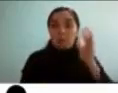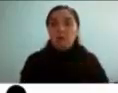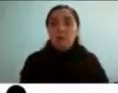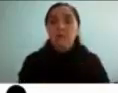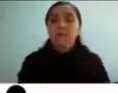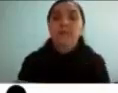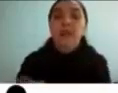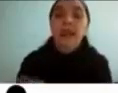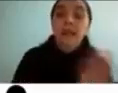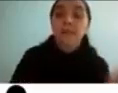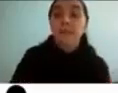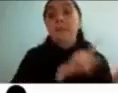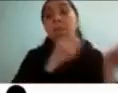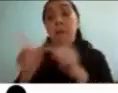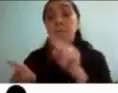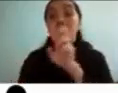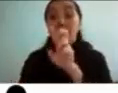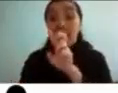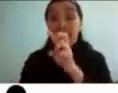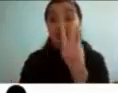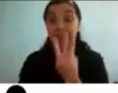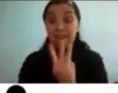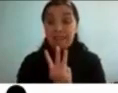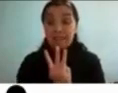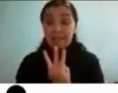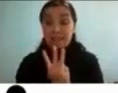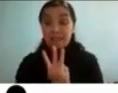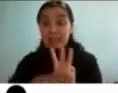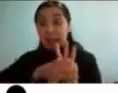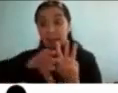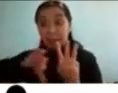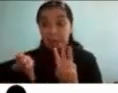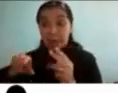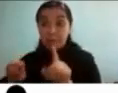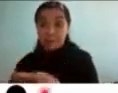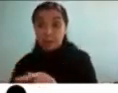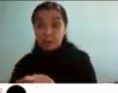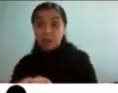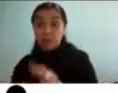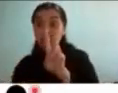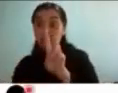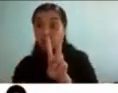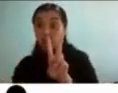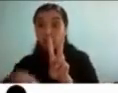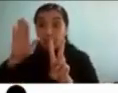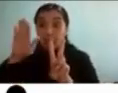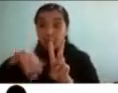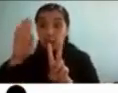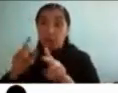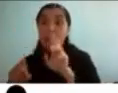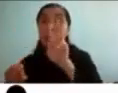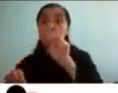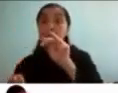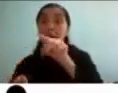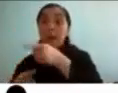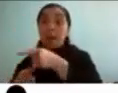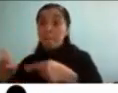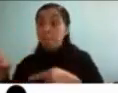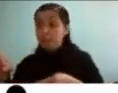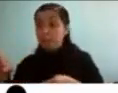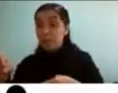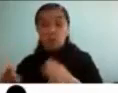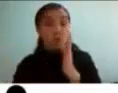hermanos más y los dos mayores no tienen nada mi madrastra en este caso tampoco tiene el